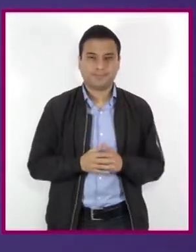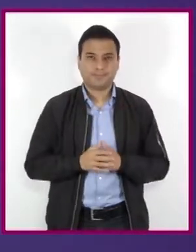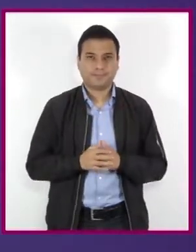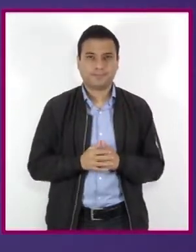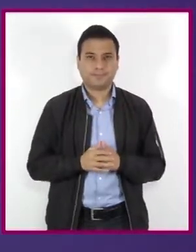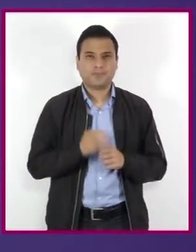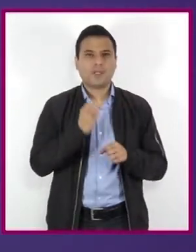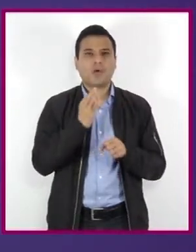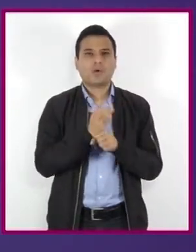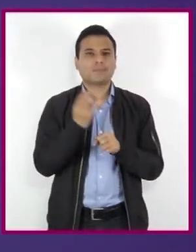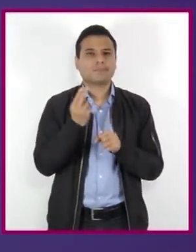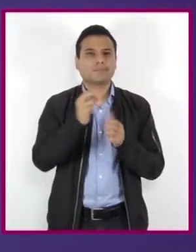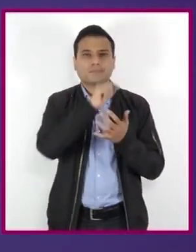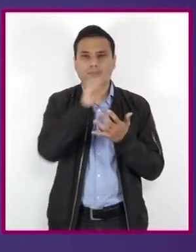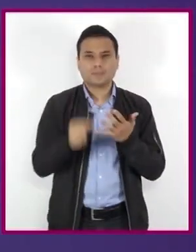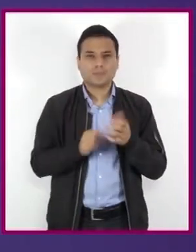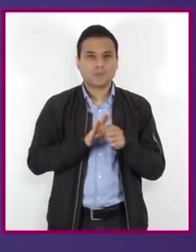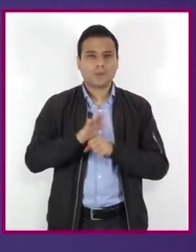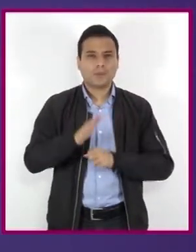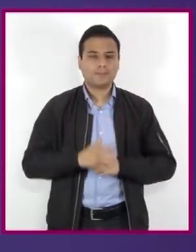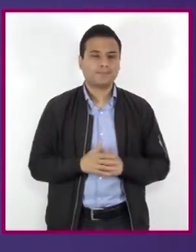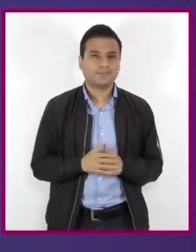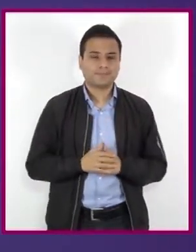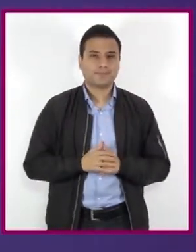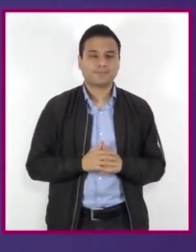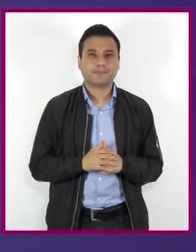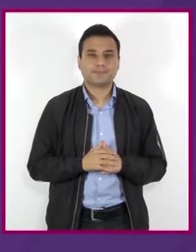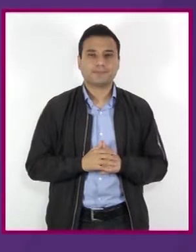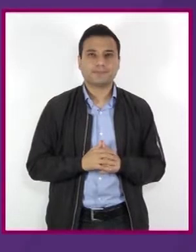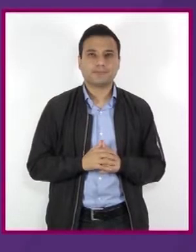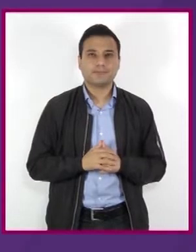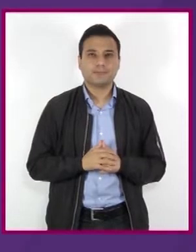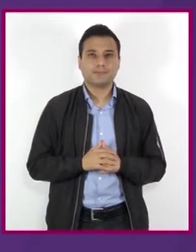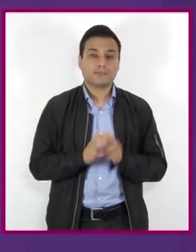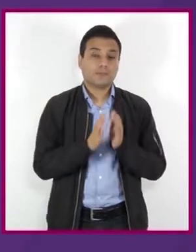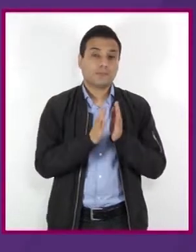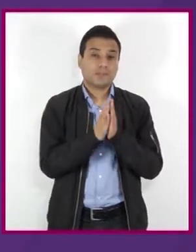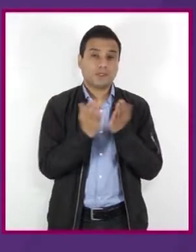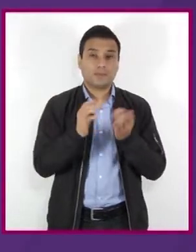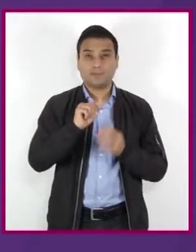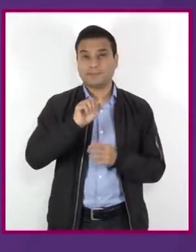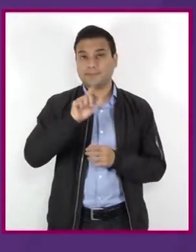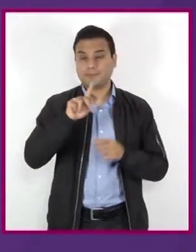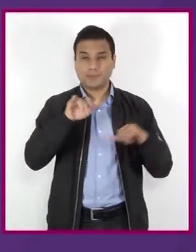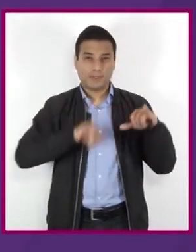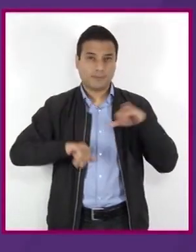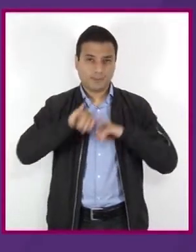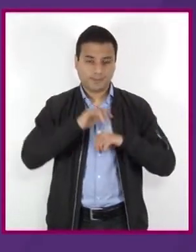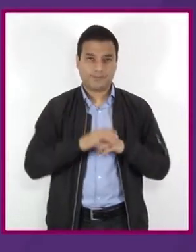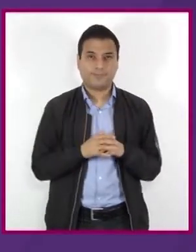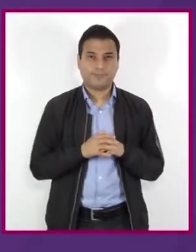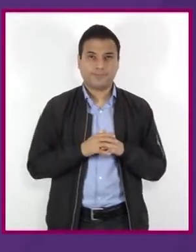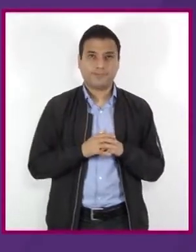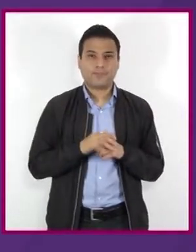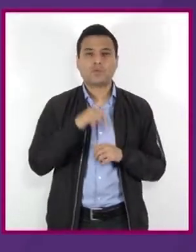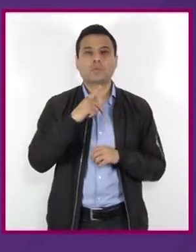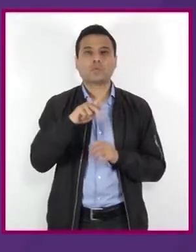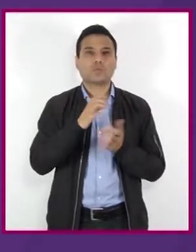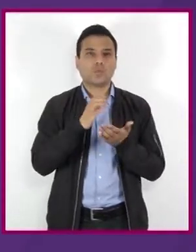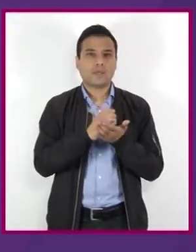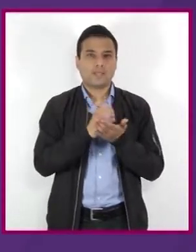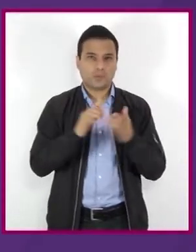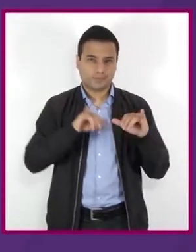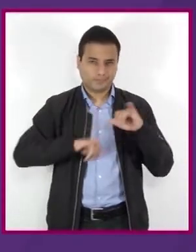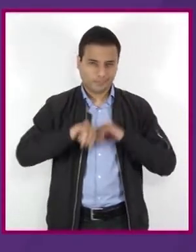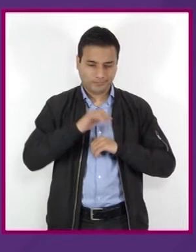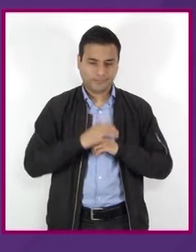materiales que vamos a utilizar en esta sesión son los siguientes, su libro de texto de ciencias química, su bitácora científica